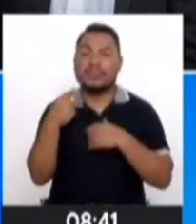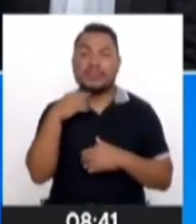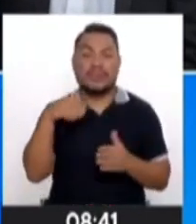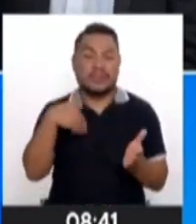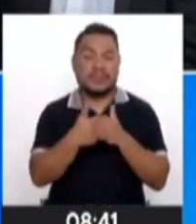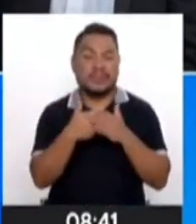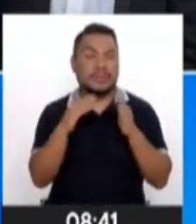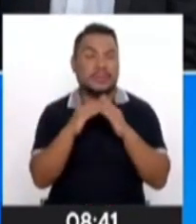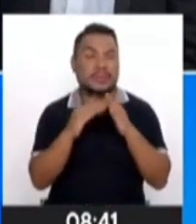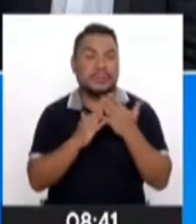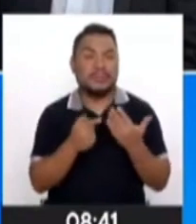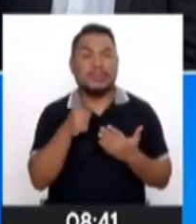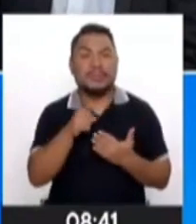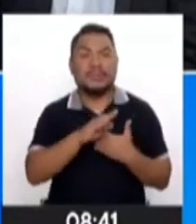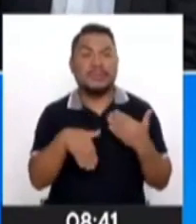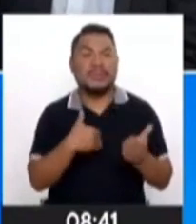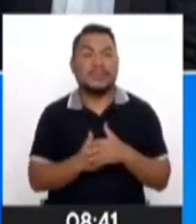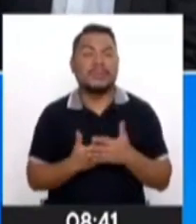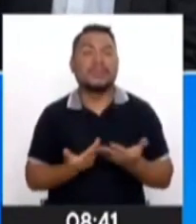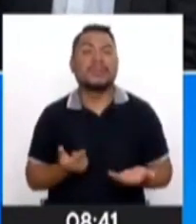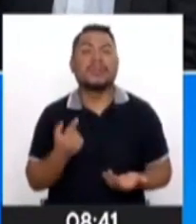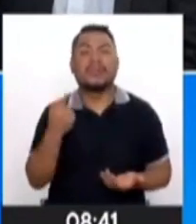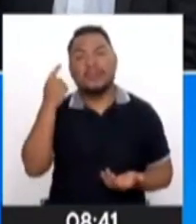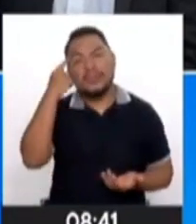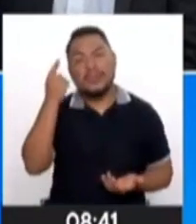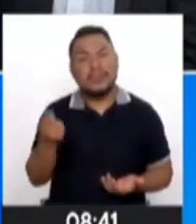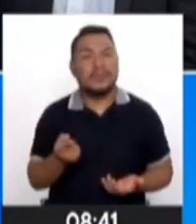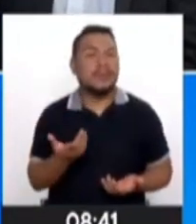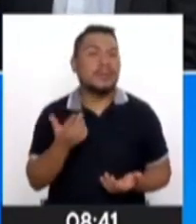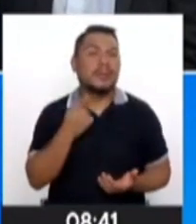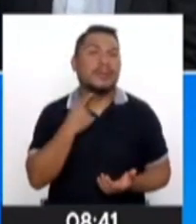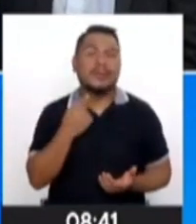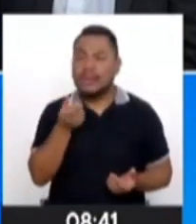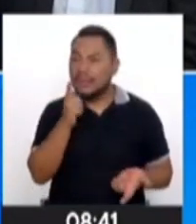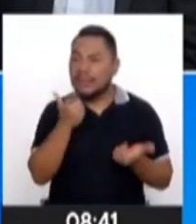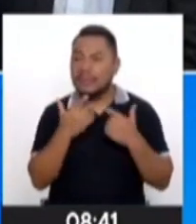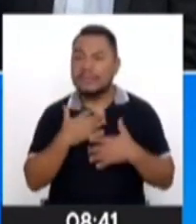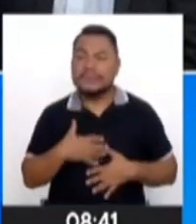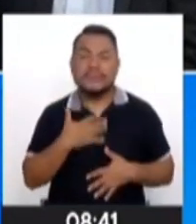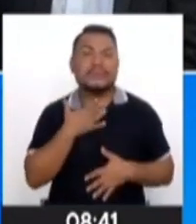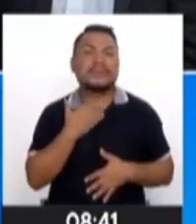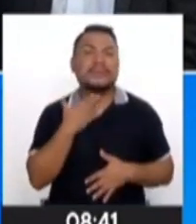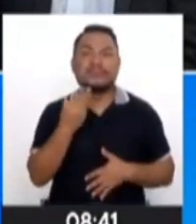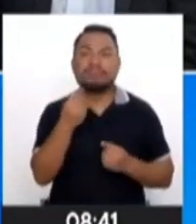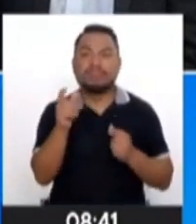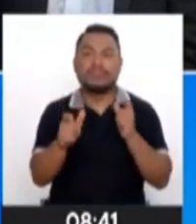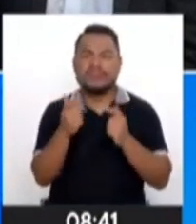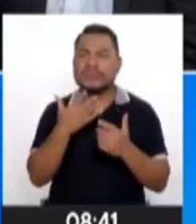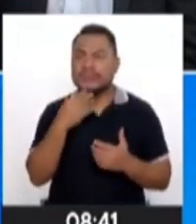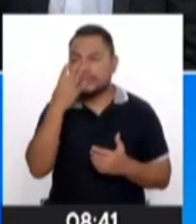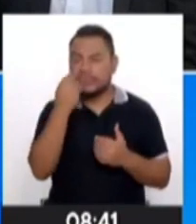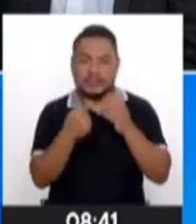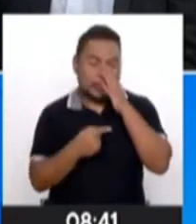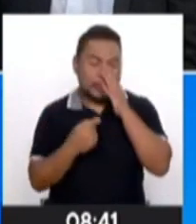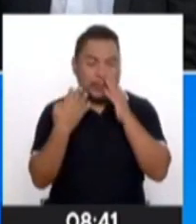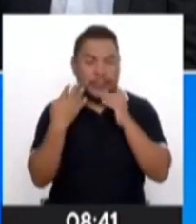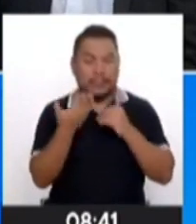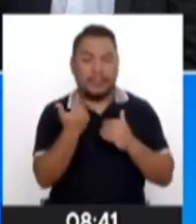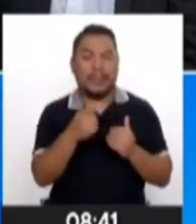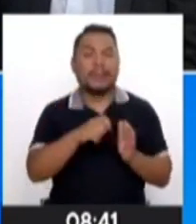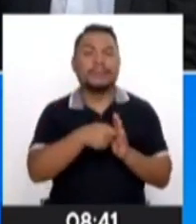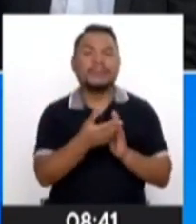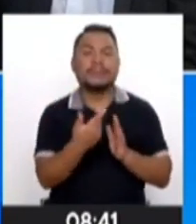casa y se topan el bolsillo, y lo primero que están pensando es si tienen en el bolsillo la llave del auto,